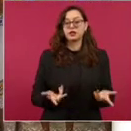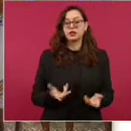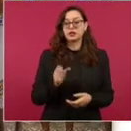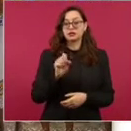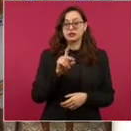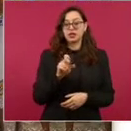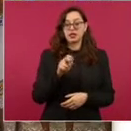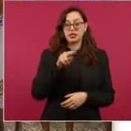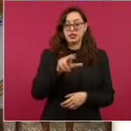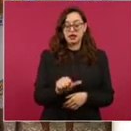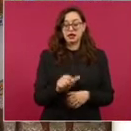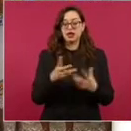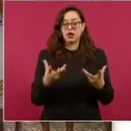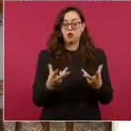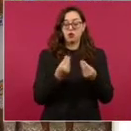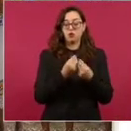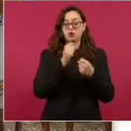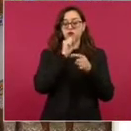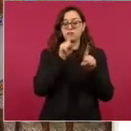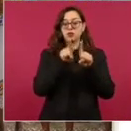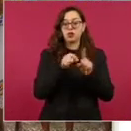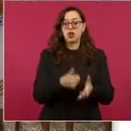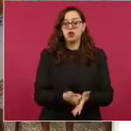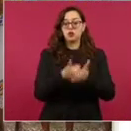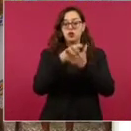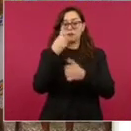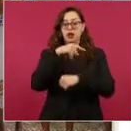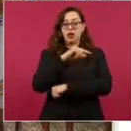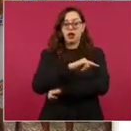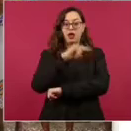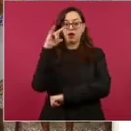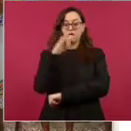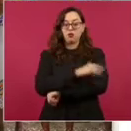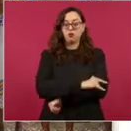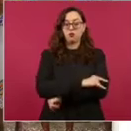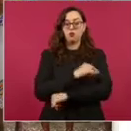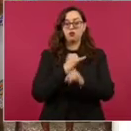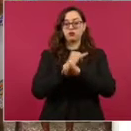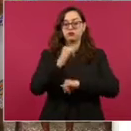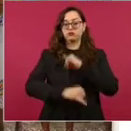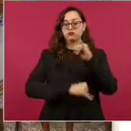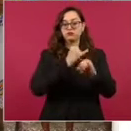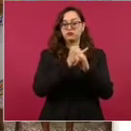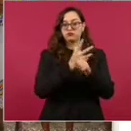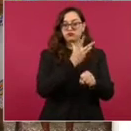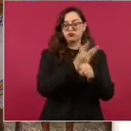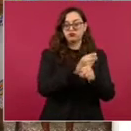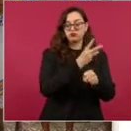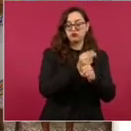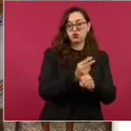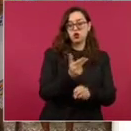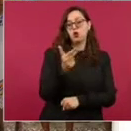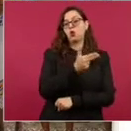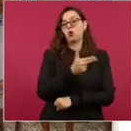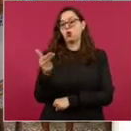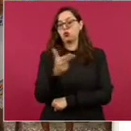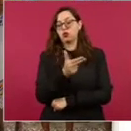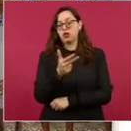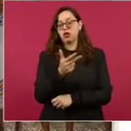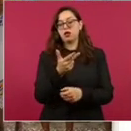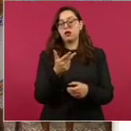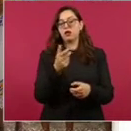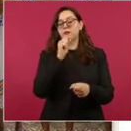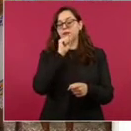Defensa Nacional rehabilitará el aeropuerto internacional y considerada un hotel. Destaco,